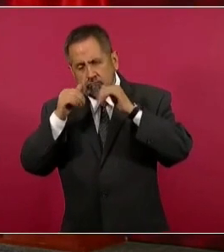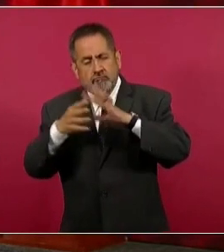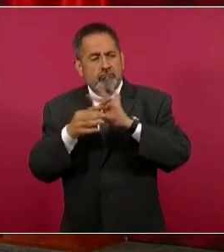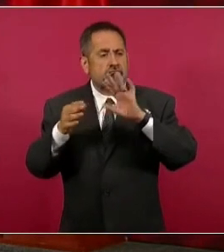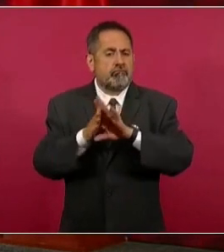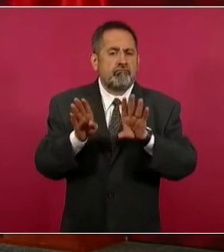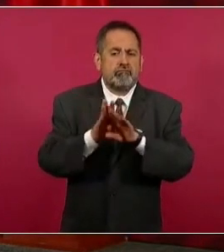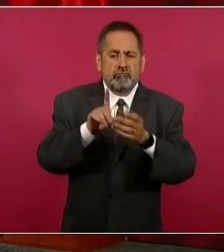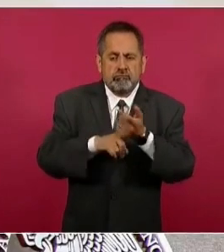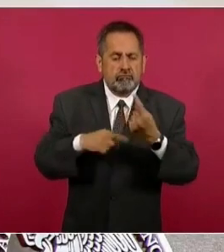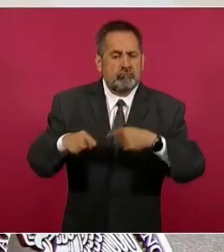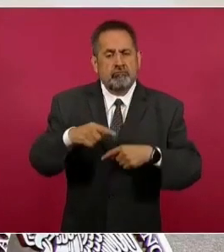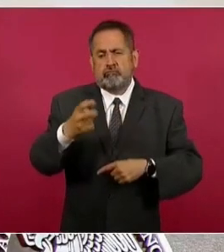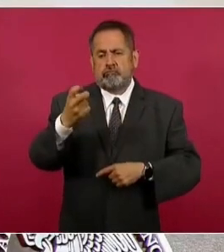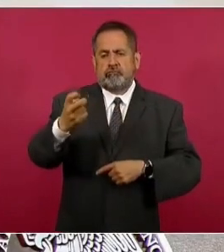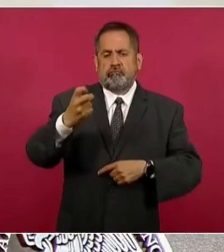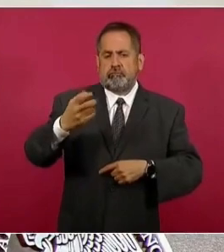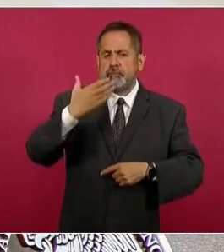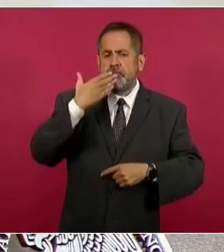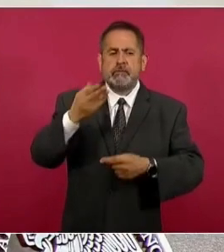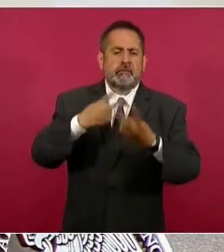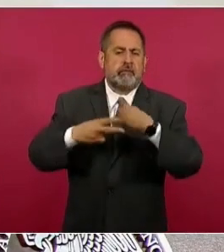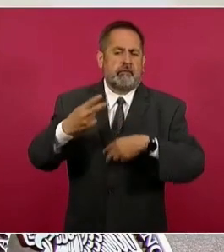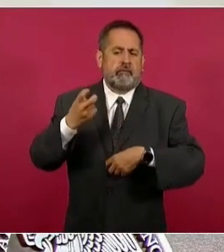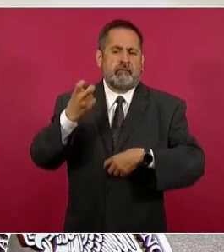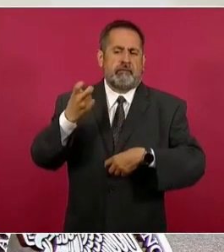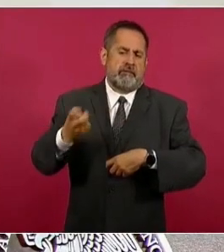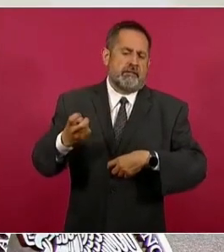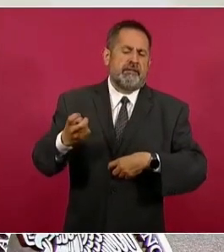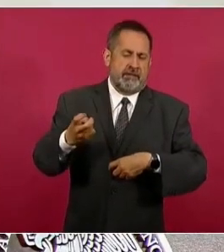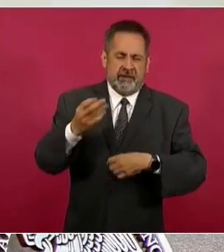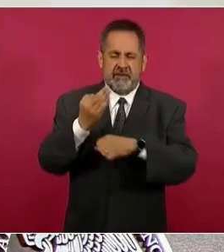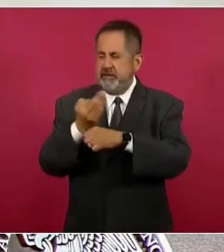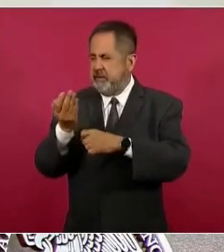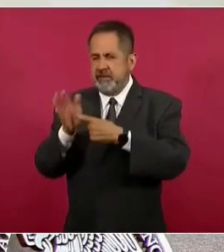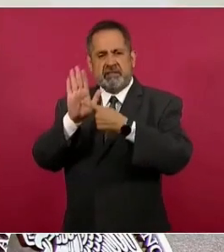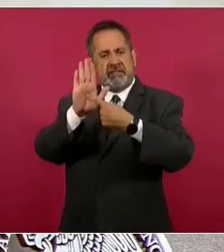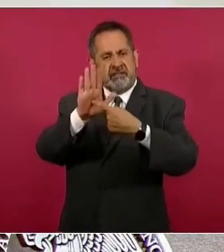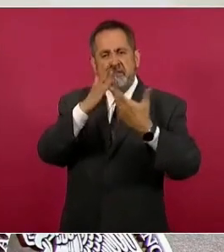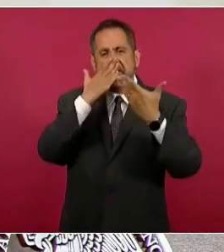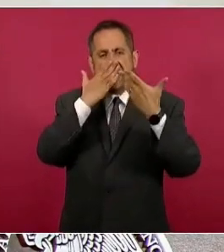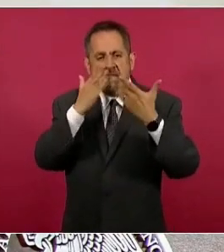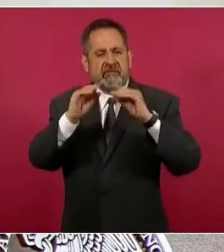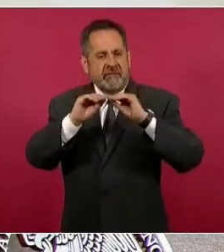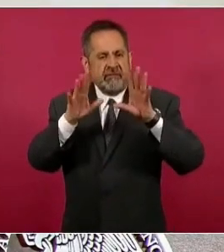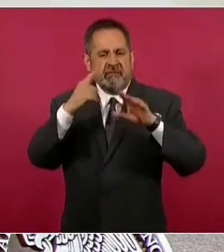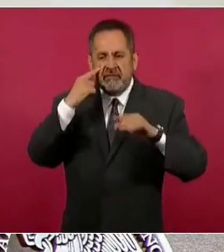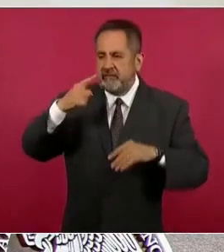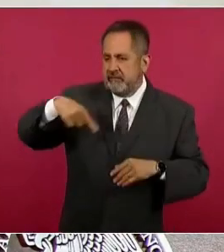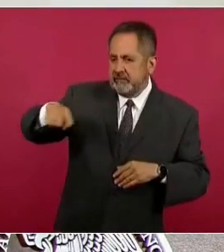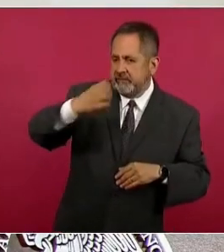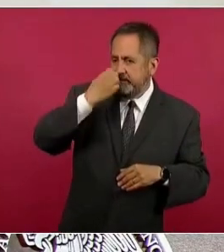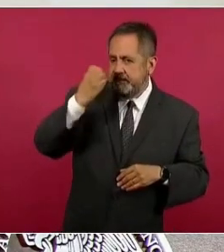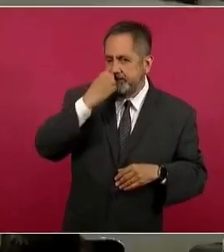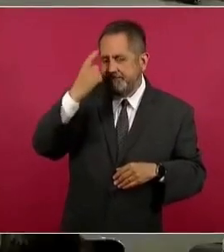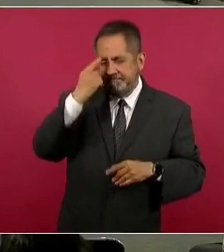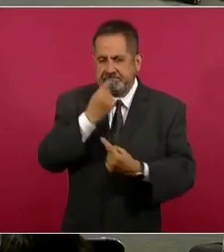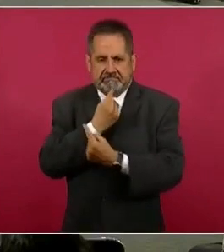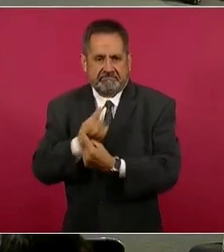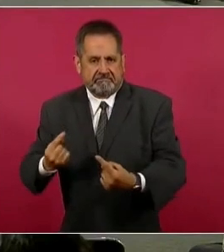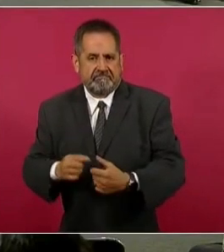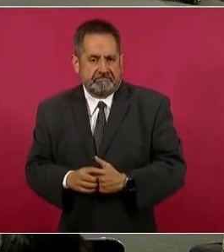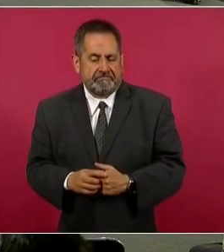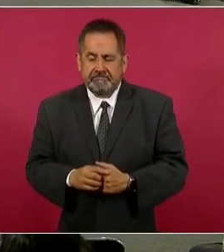finanzas. Y creo que eso ha dado como resultado este logro que ahorita lo van a ver y que es muy bueno para nuestras escuelas, sobre todo para nuestros niños.